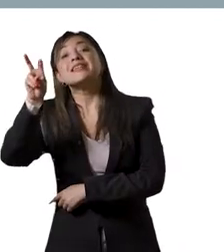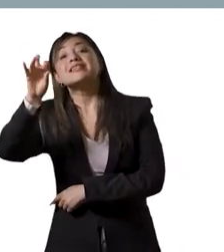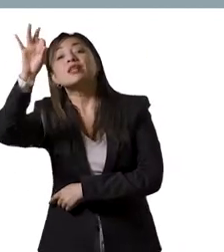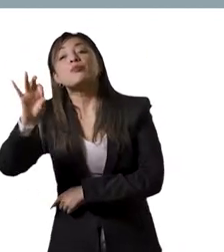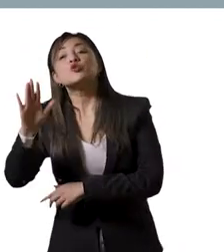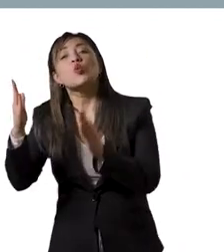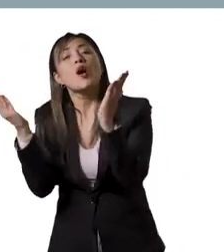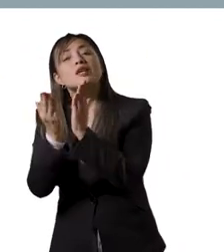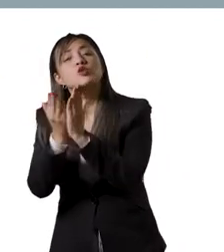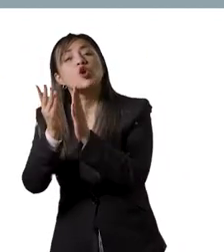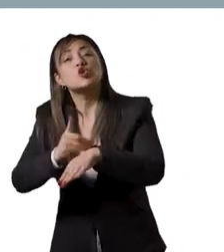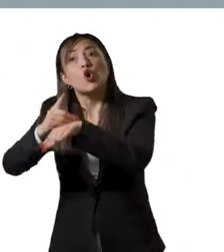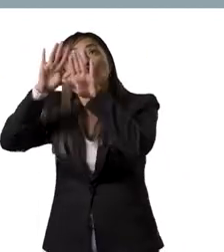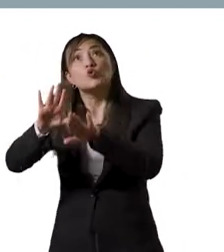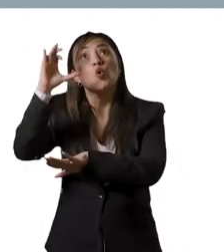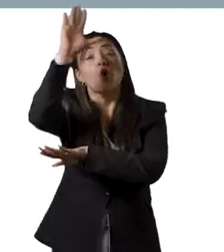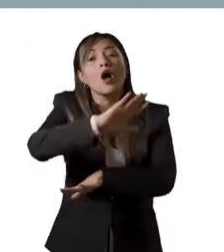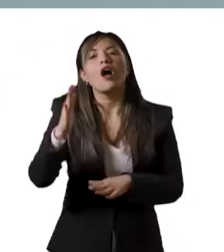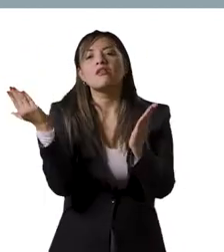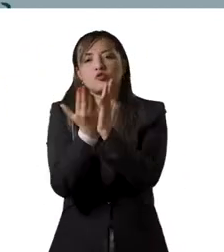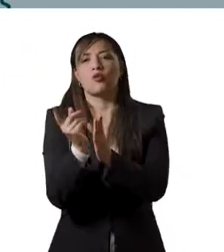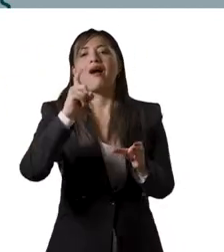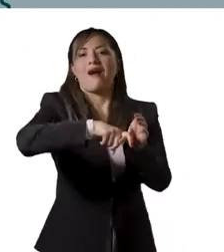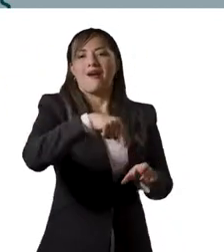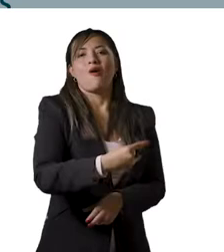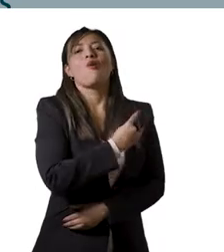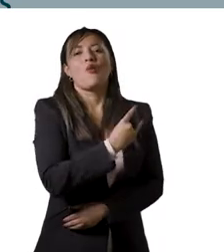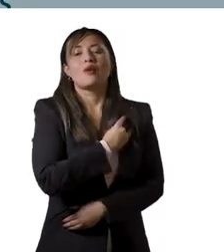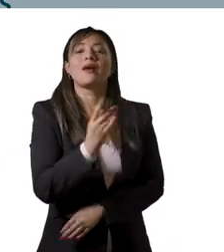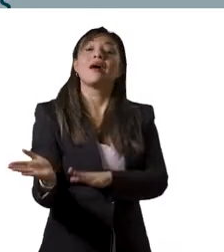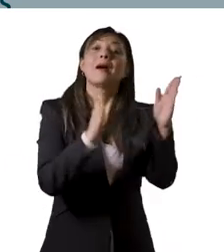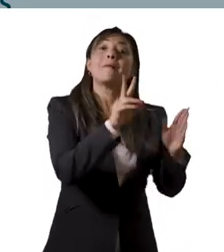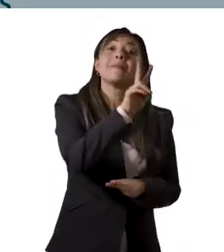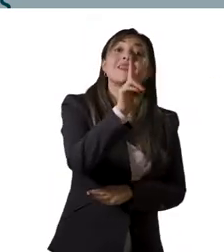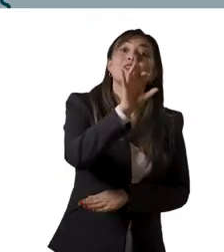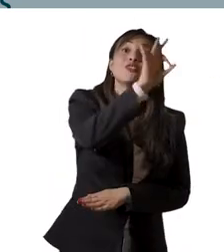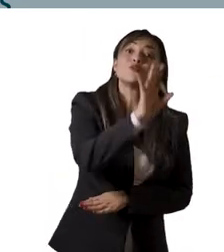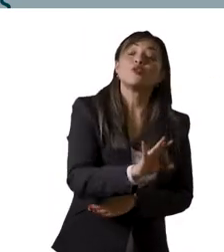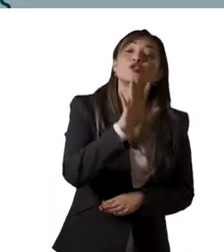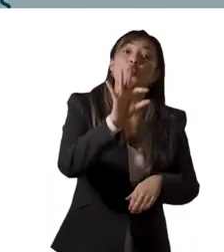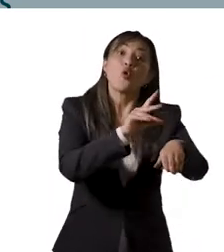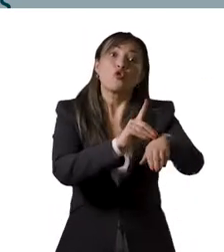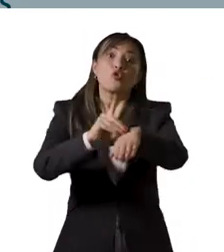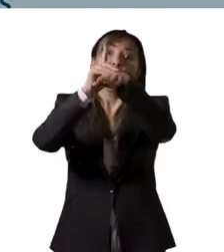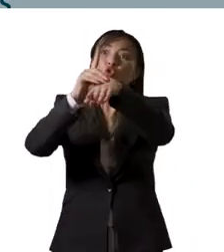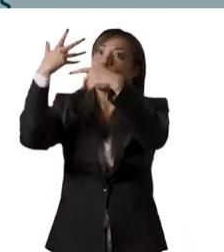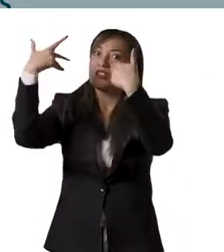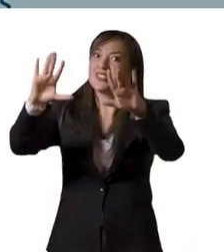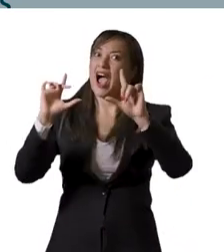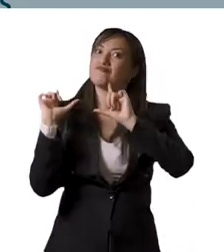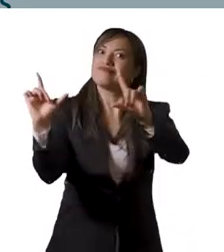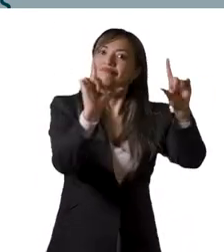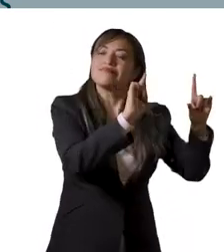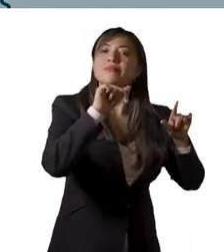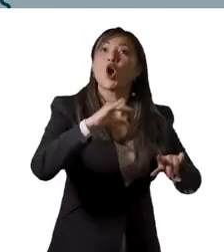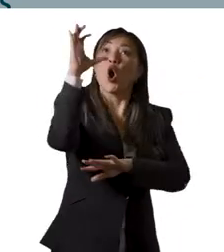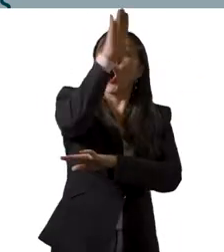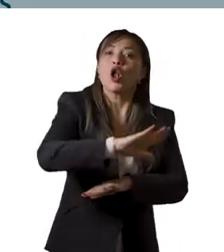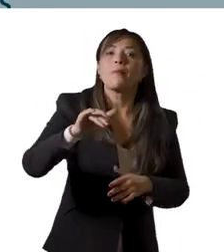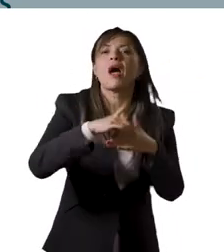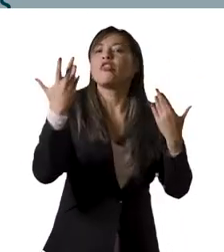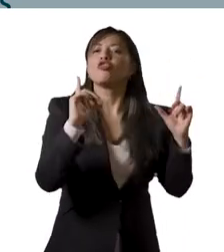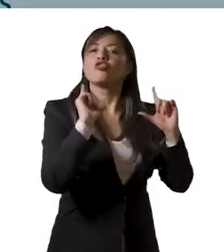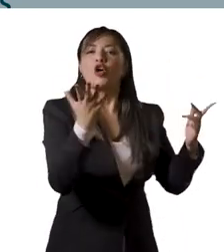estudiantes de doctorado del país estudian en la UNAL y el 22% de los doctores graduados en el país son